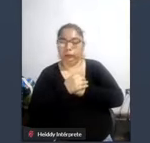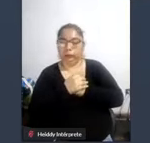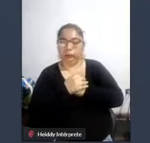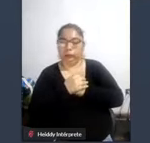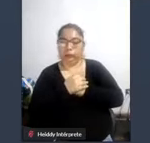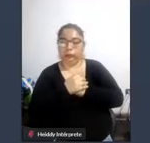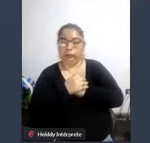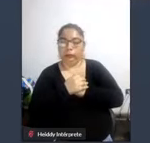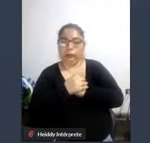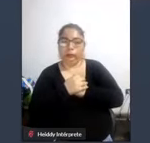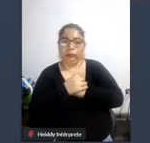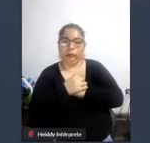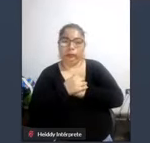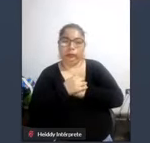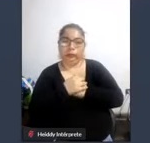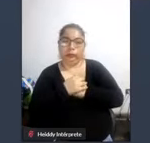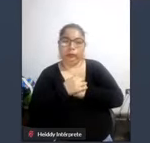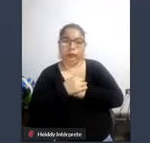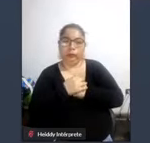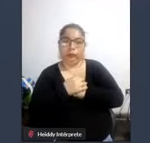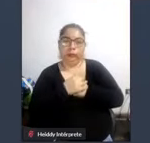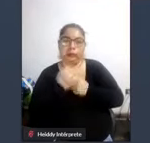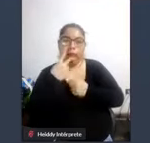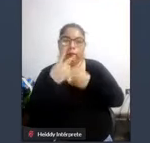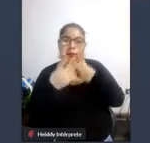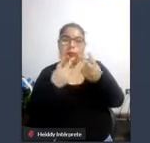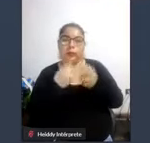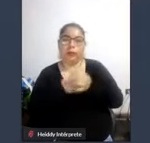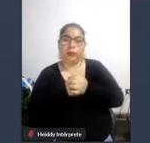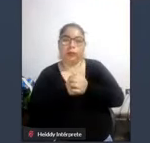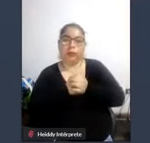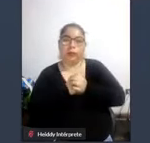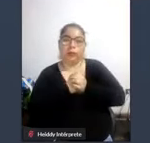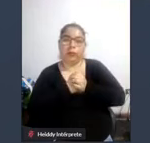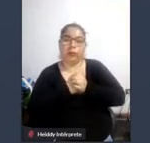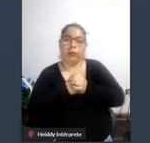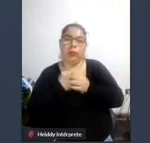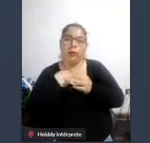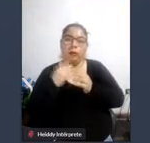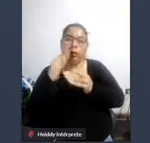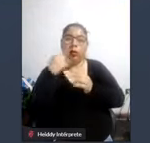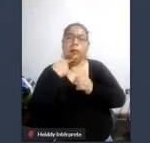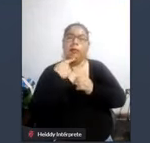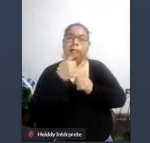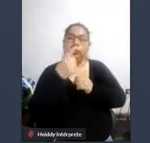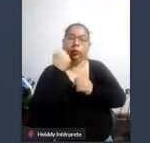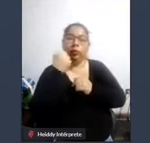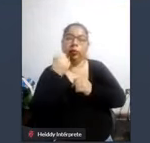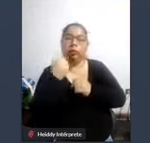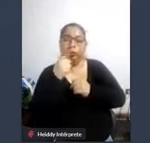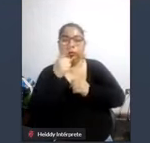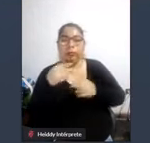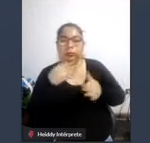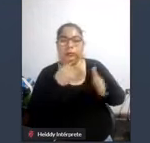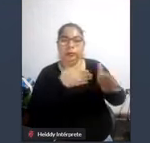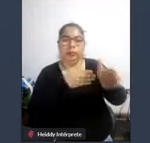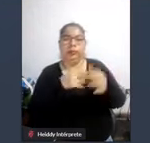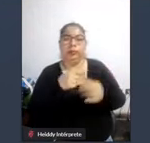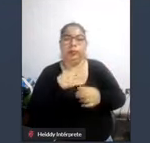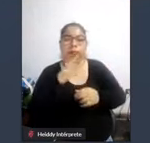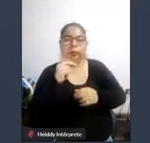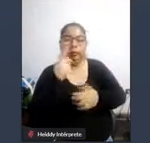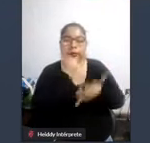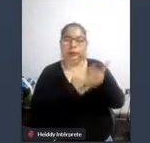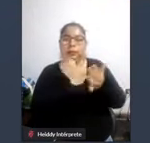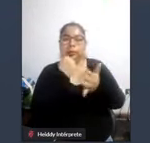perfecto por eso es que yo puedo sonar digamos hay veces quizás un poco demasiado duro o quizás inclusive hasta un poco demasiado exigente